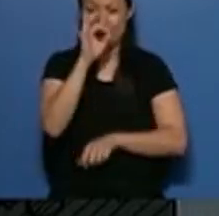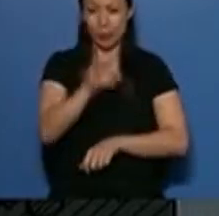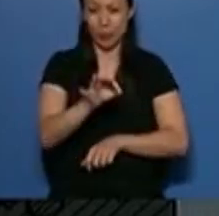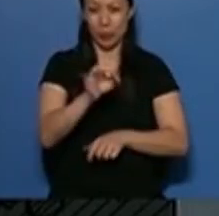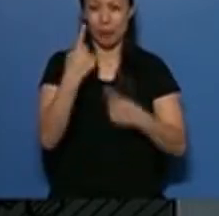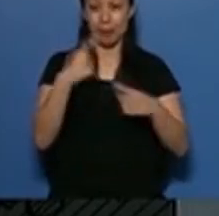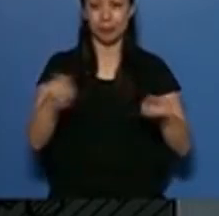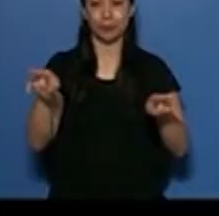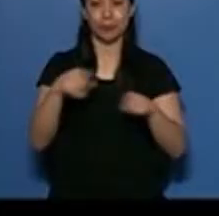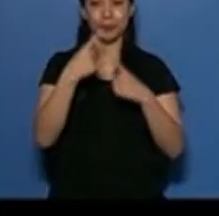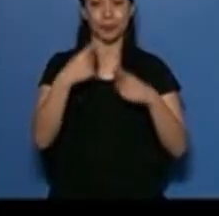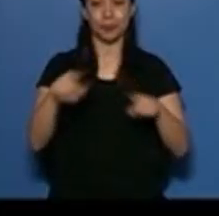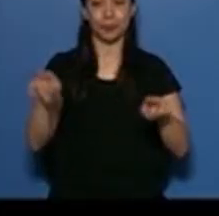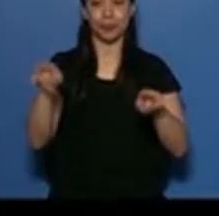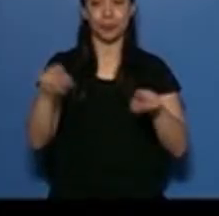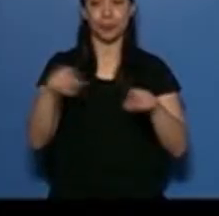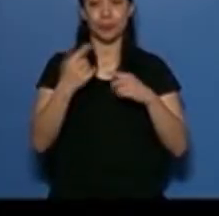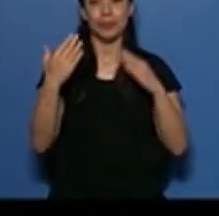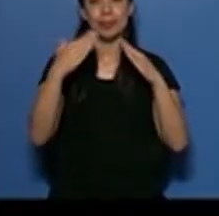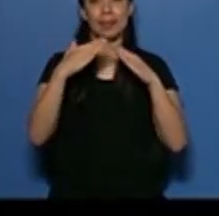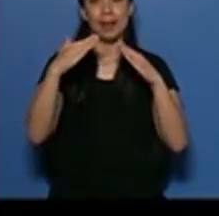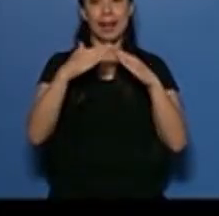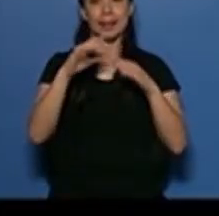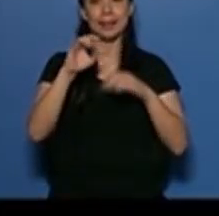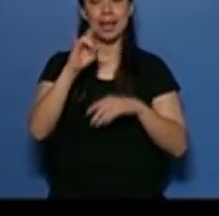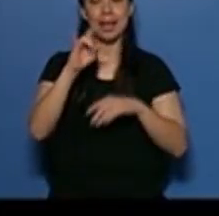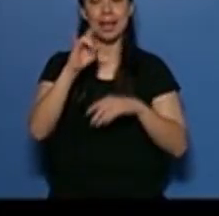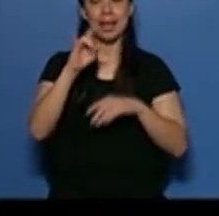la, la, la, The Loud House.